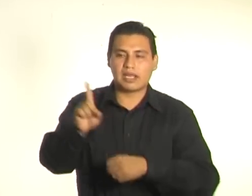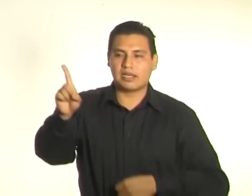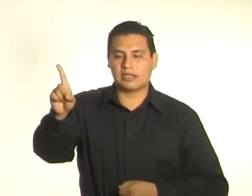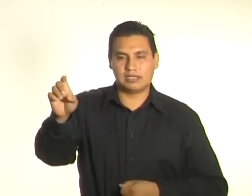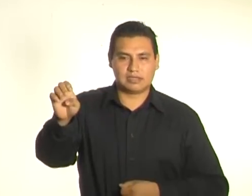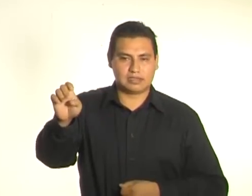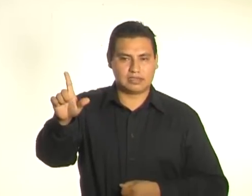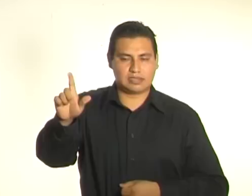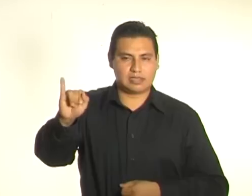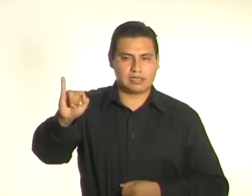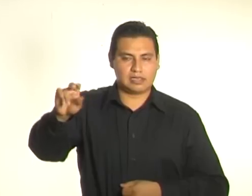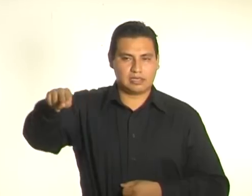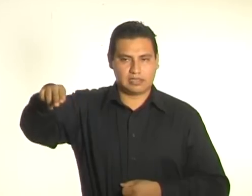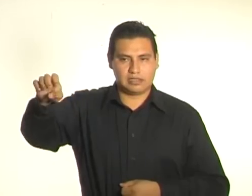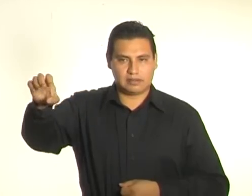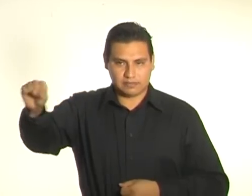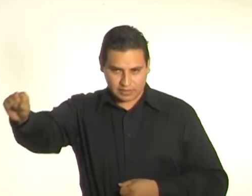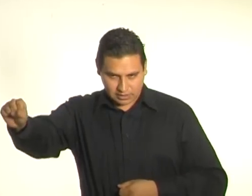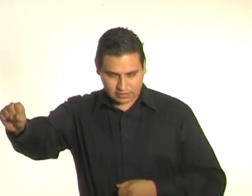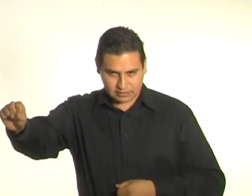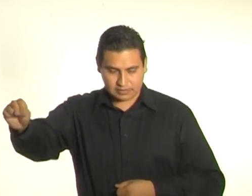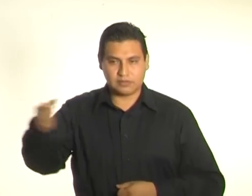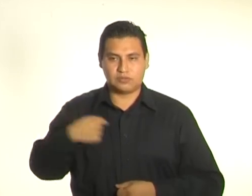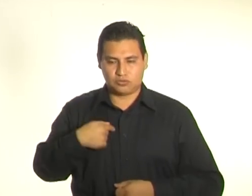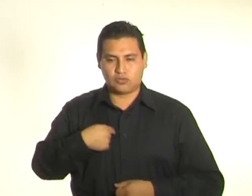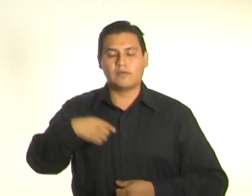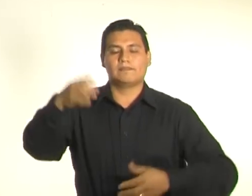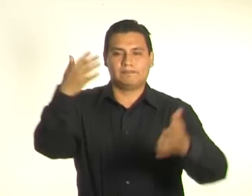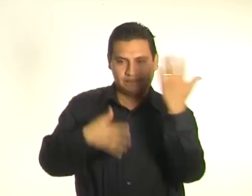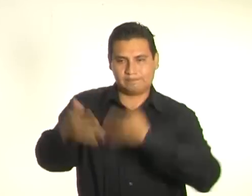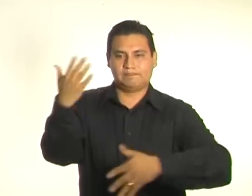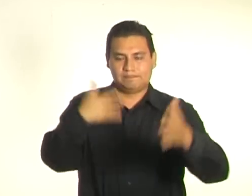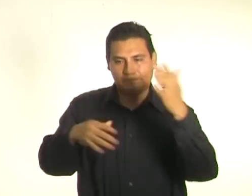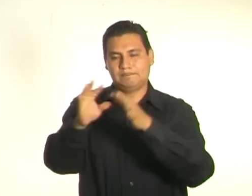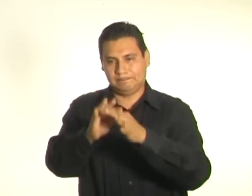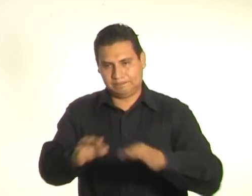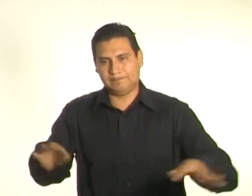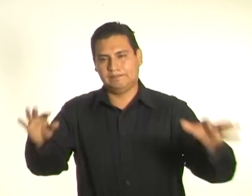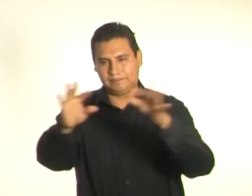a iniciar nuestra exposición.